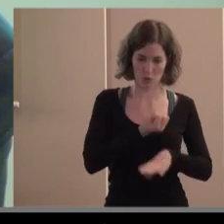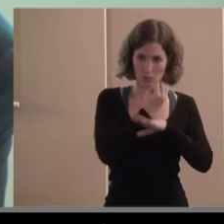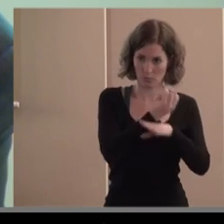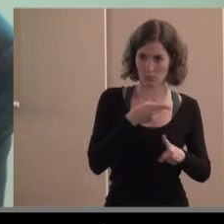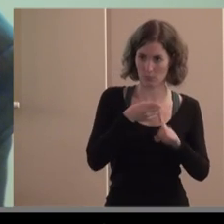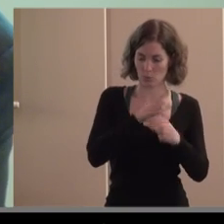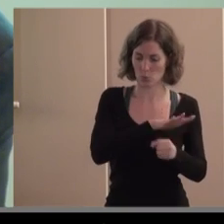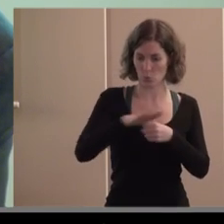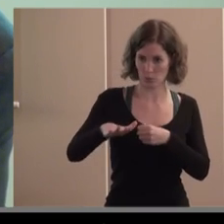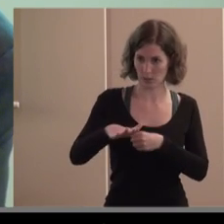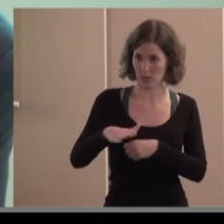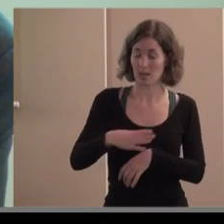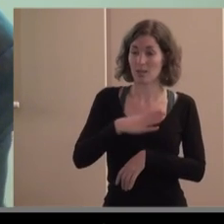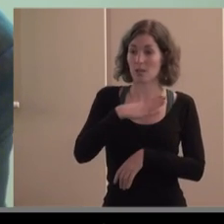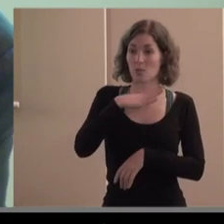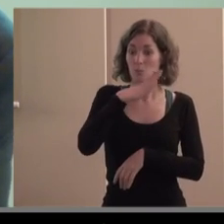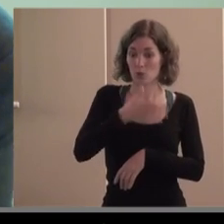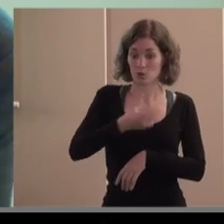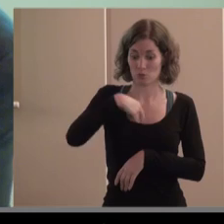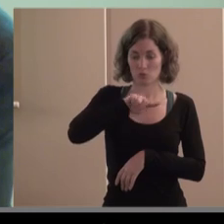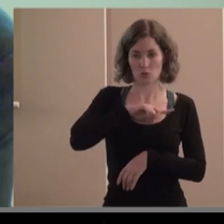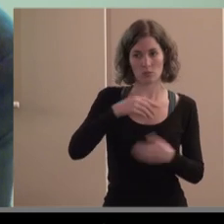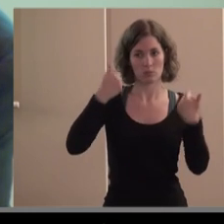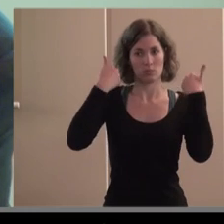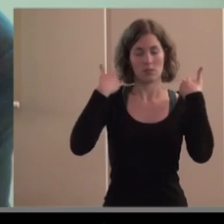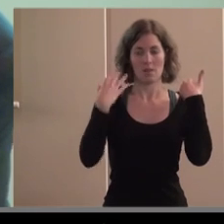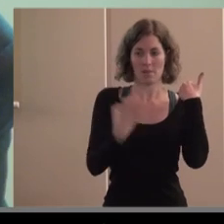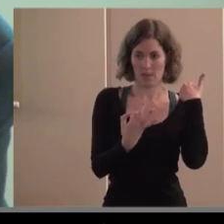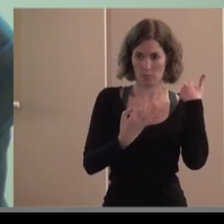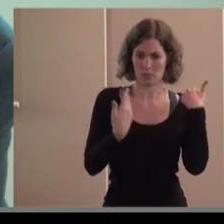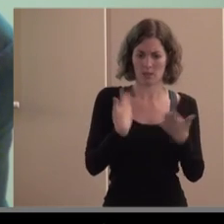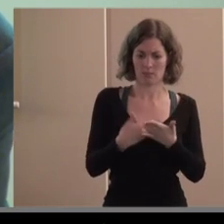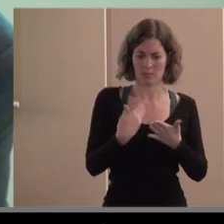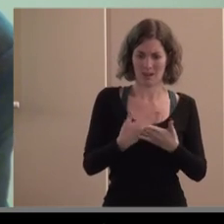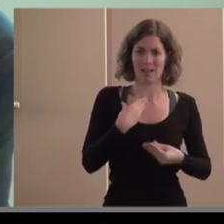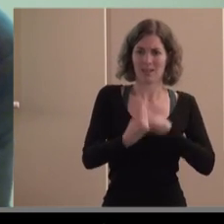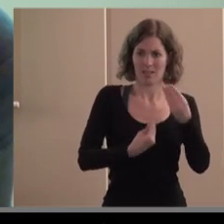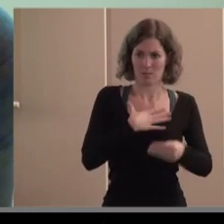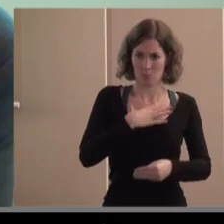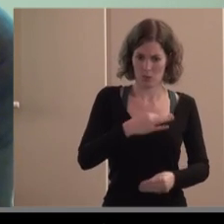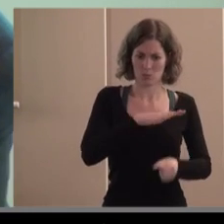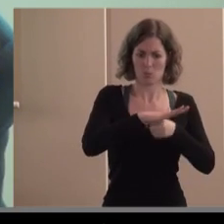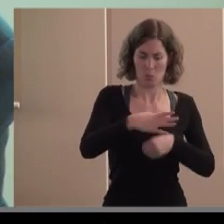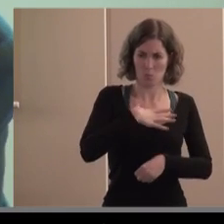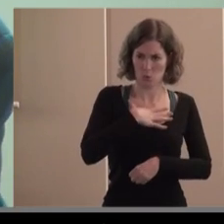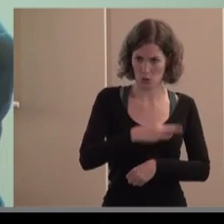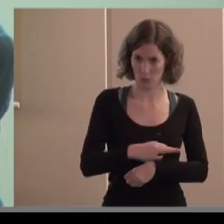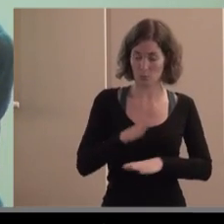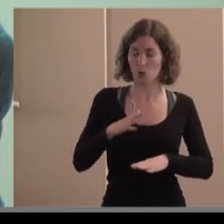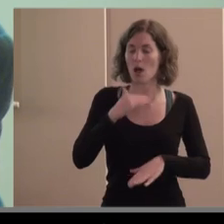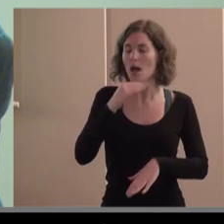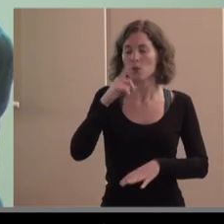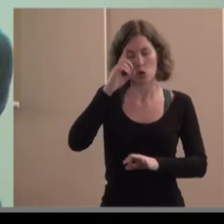tenemos que para eso hay que demostrarse responsable para poder hacerlo lo que no tendría sentido es que alguien no responsable y que